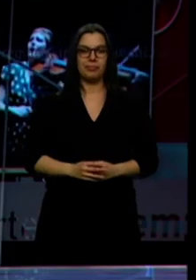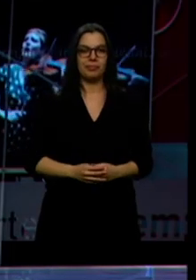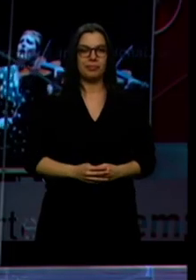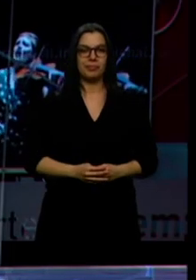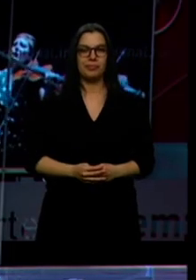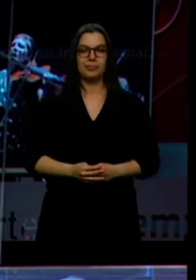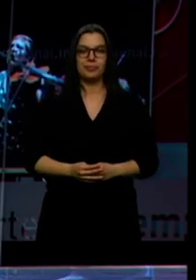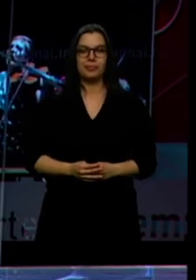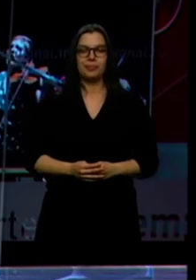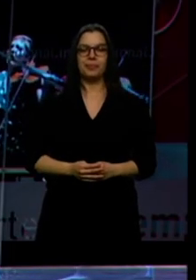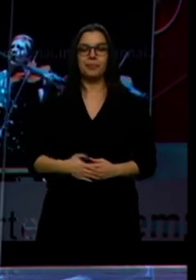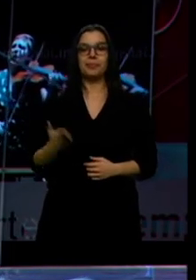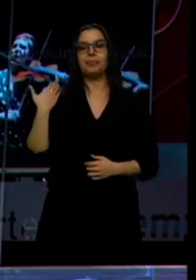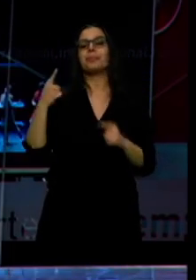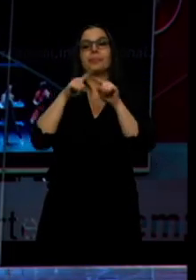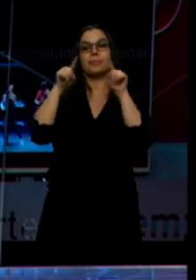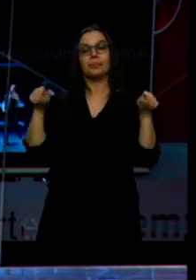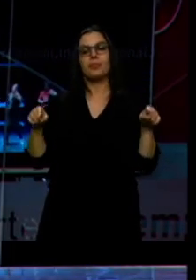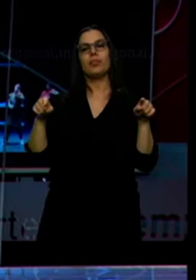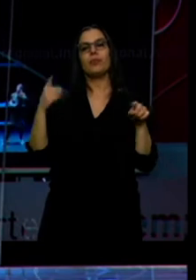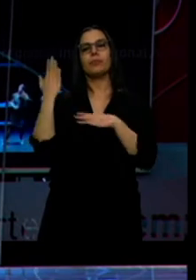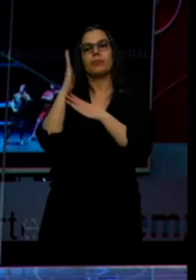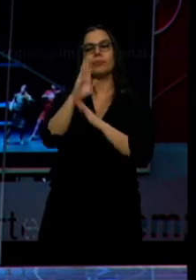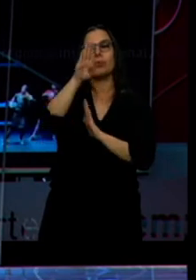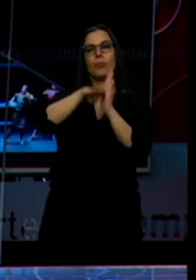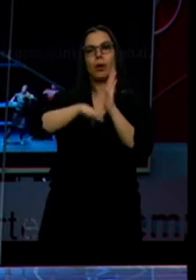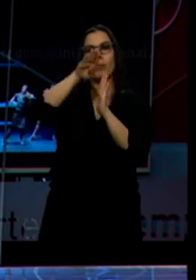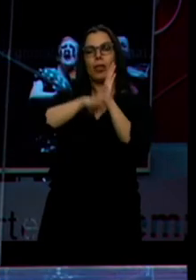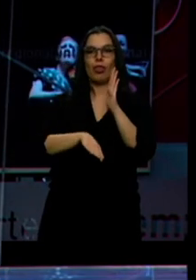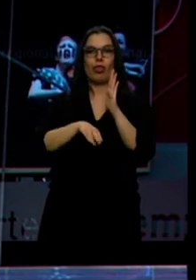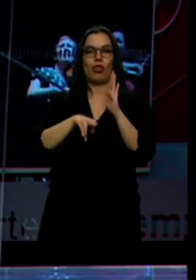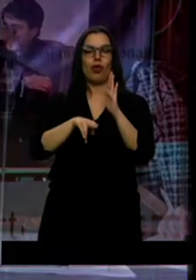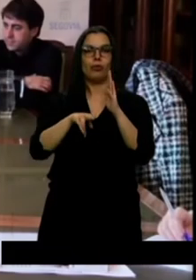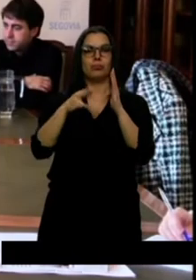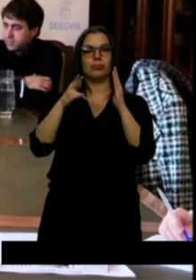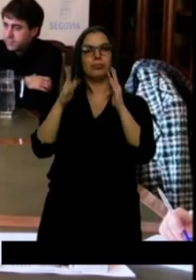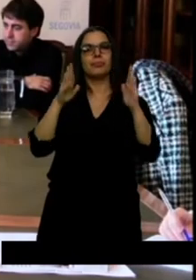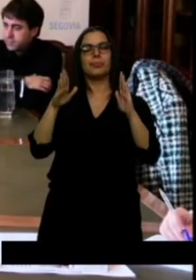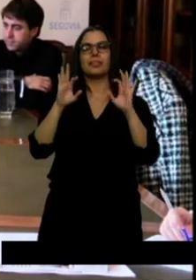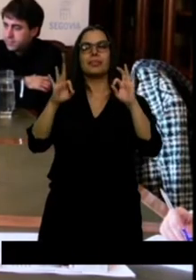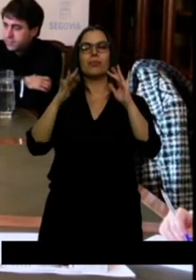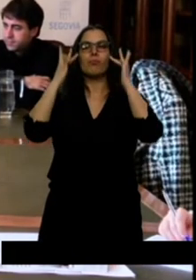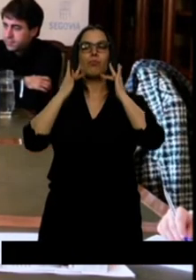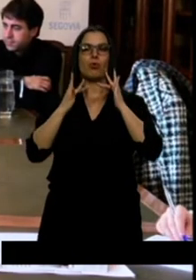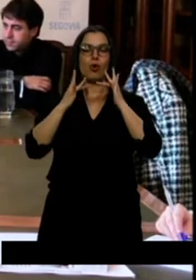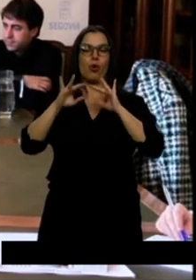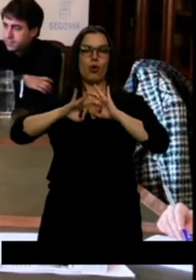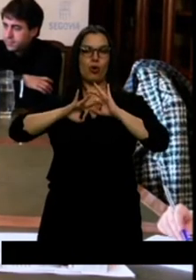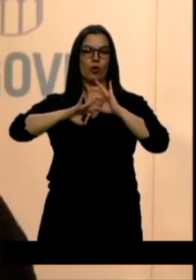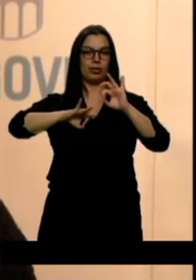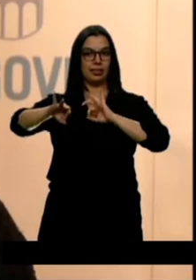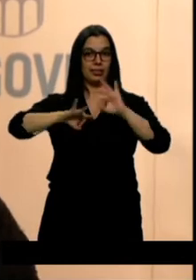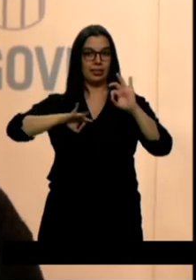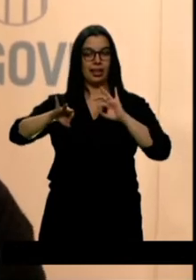Ayer en Segovia conocimos la programación de una nueva edición de Puro Teatro. arrancará el viernes 18 de enero con la temática más revolucionaria hasta la fecha